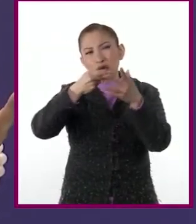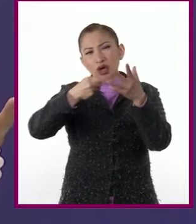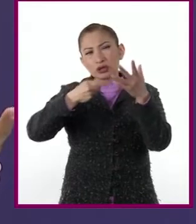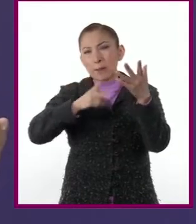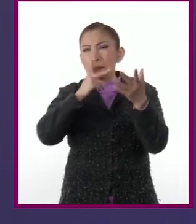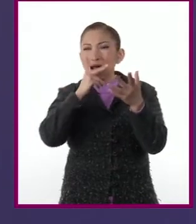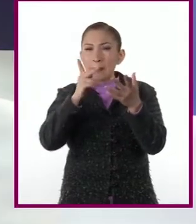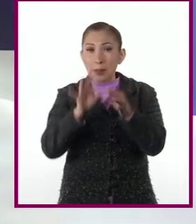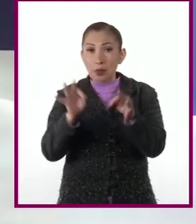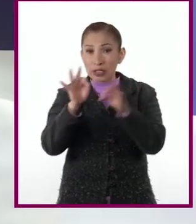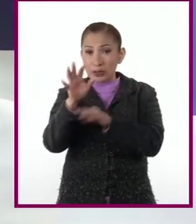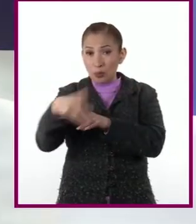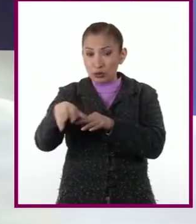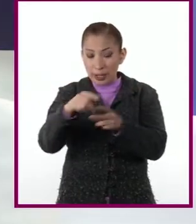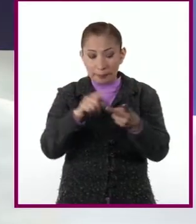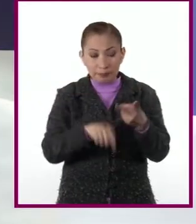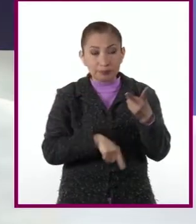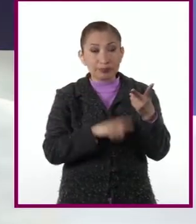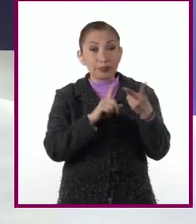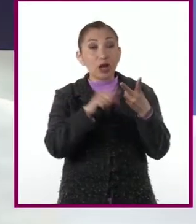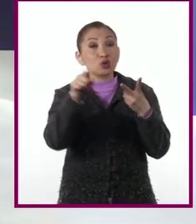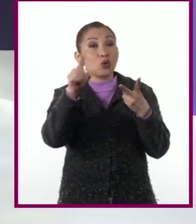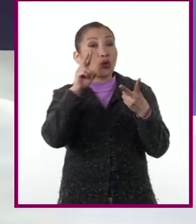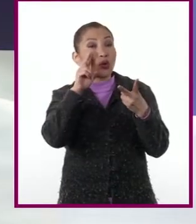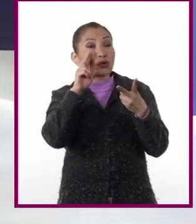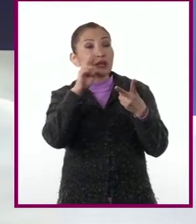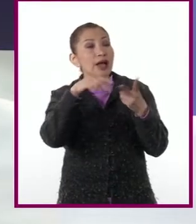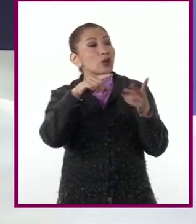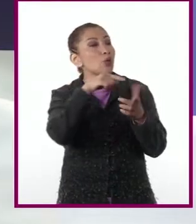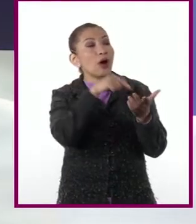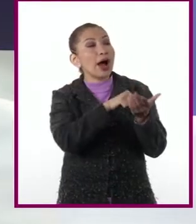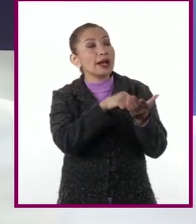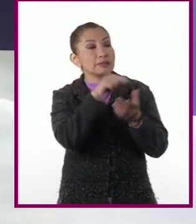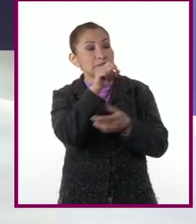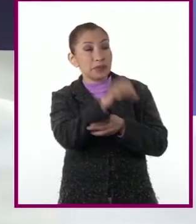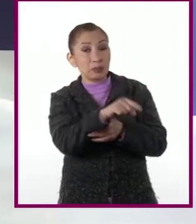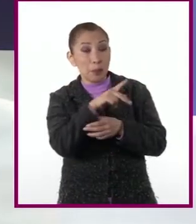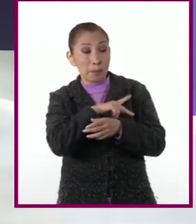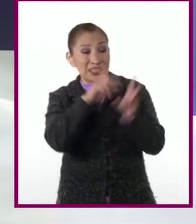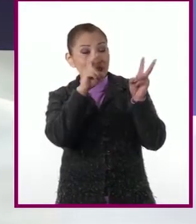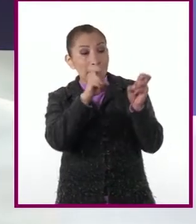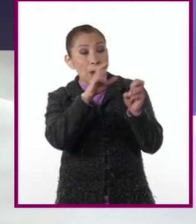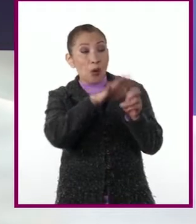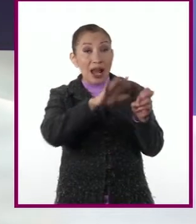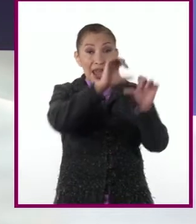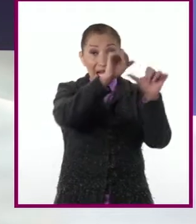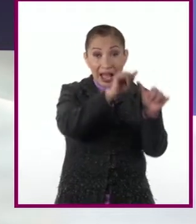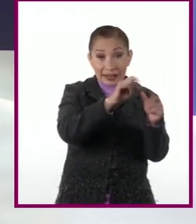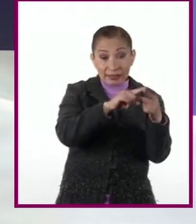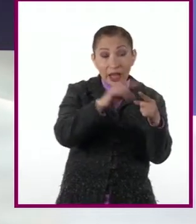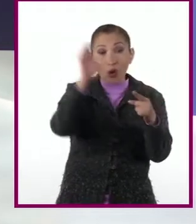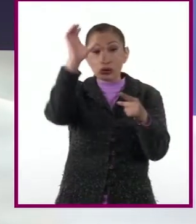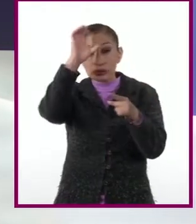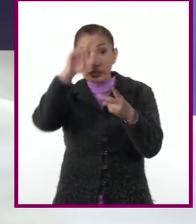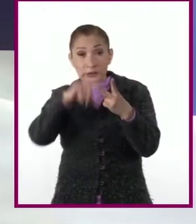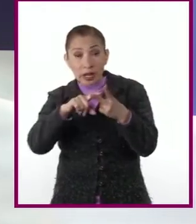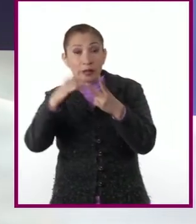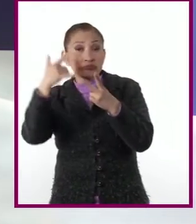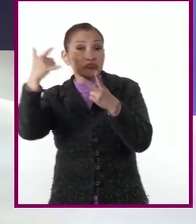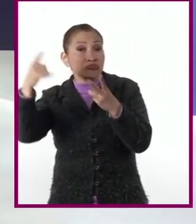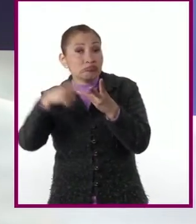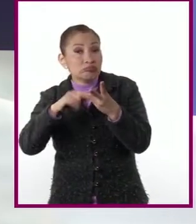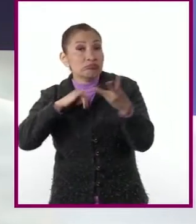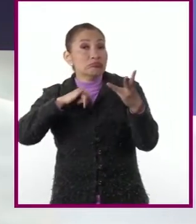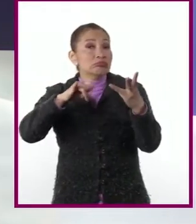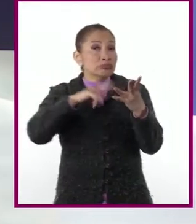palabras clave. Segundo, identifiquen el área al que pertenece su tema, si es de arte, ciencias, historia,